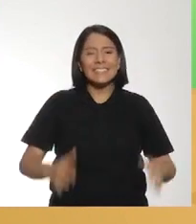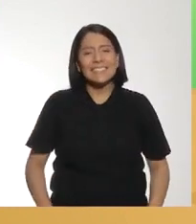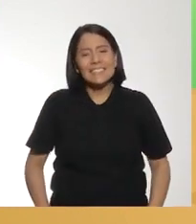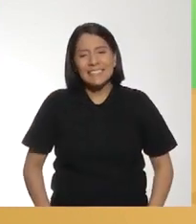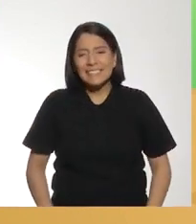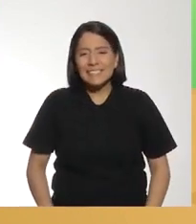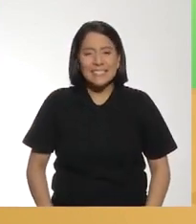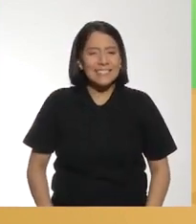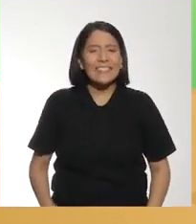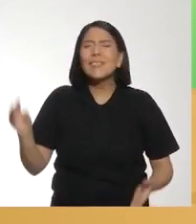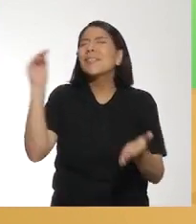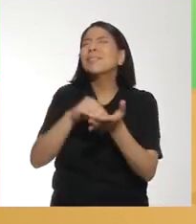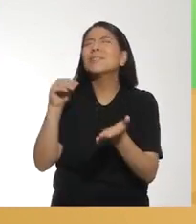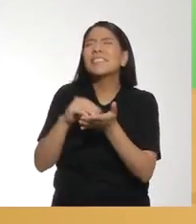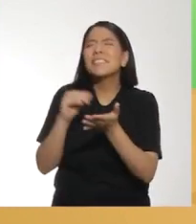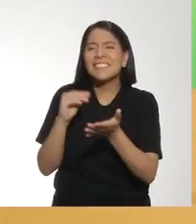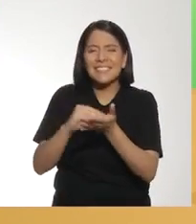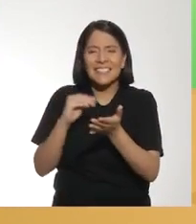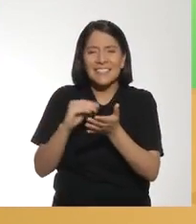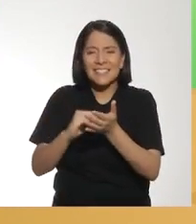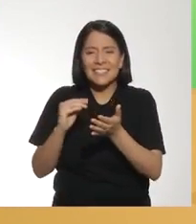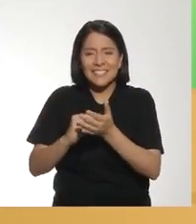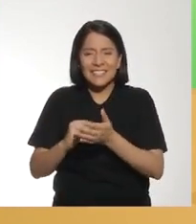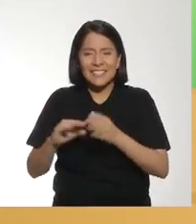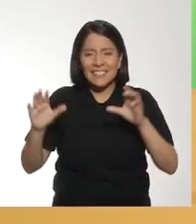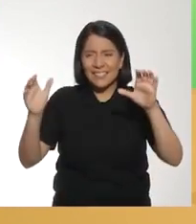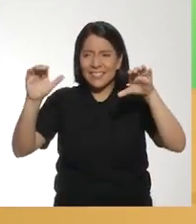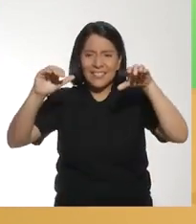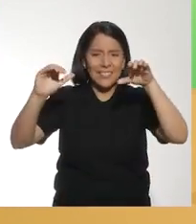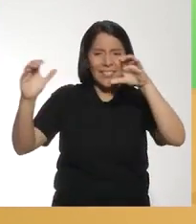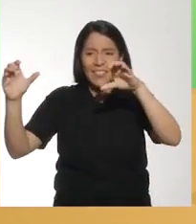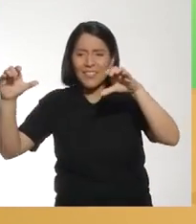¡No! ¡Otra vez, otra vez!